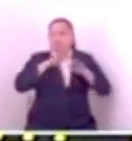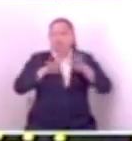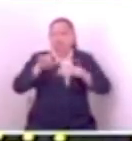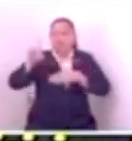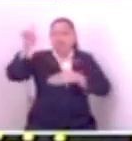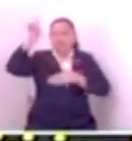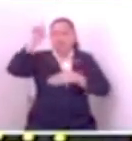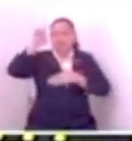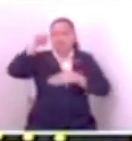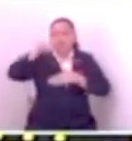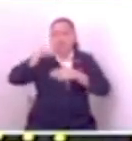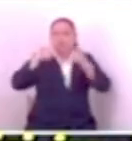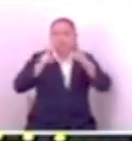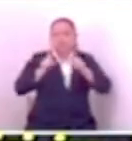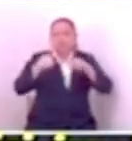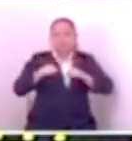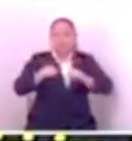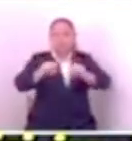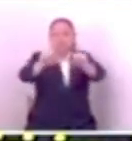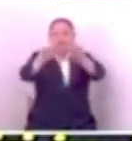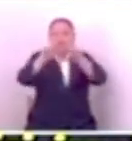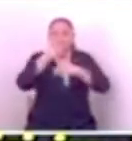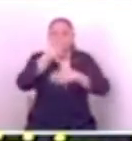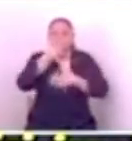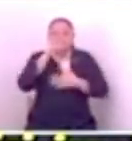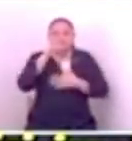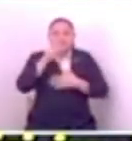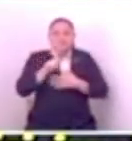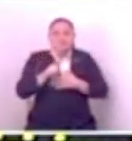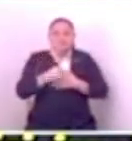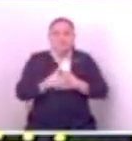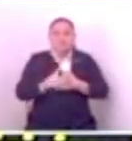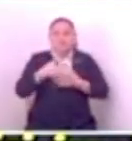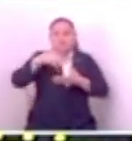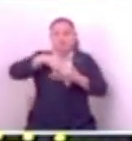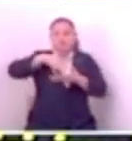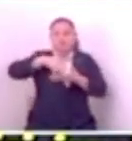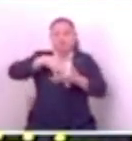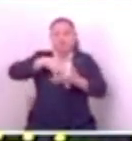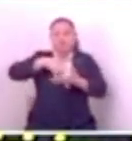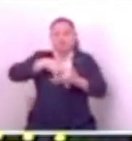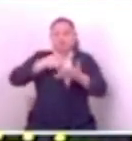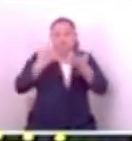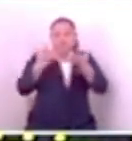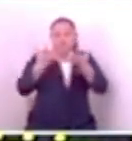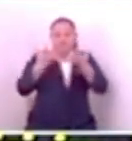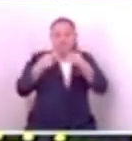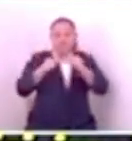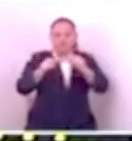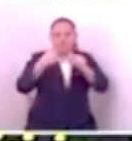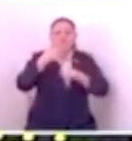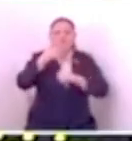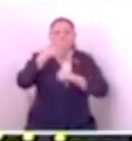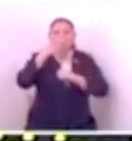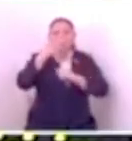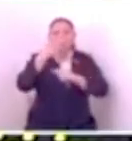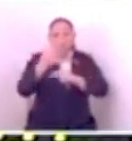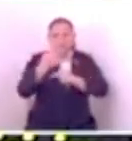a Dios eso no está pasando. Te lo digo de verdad. La población quiere, de verdad,